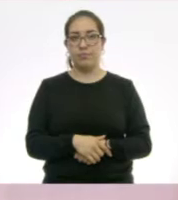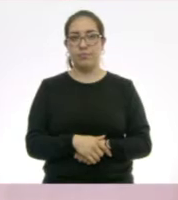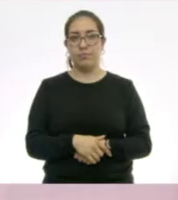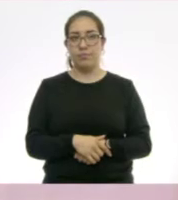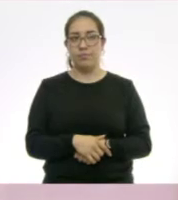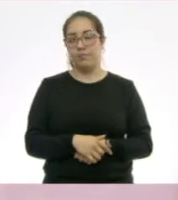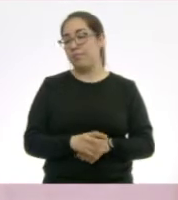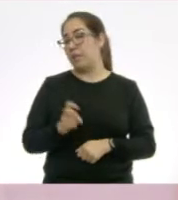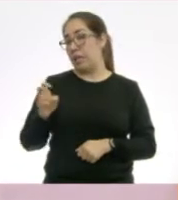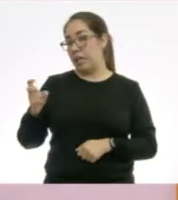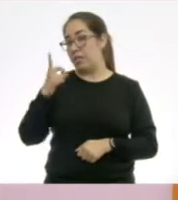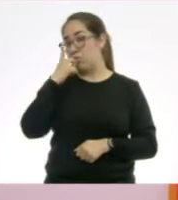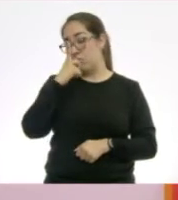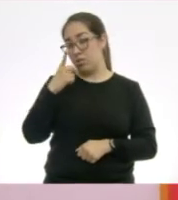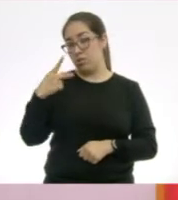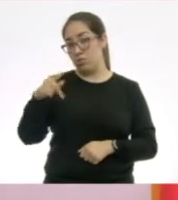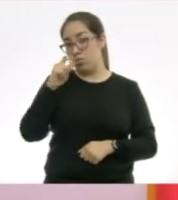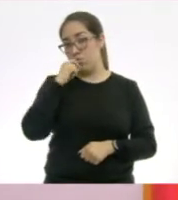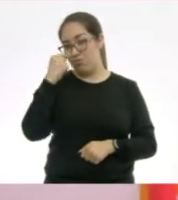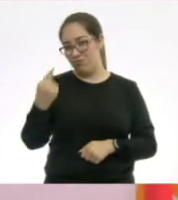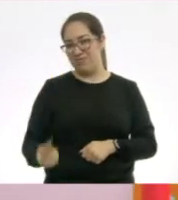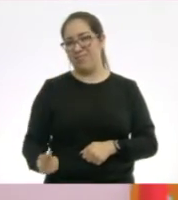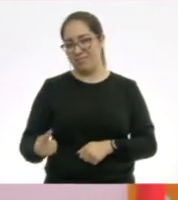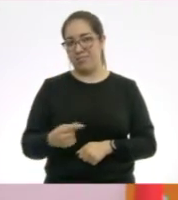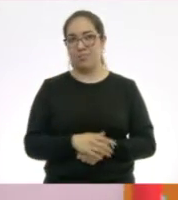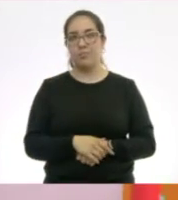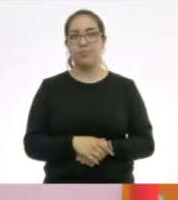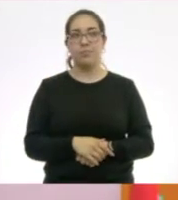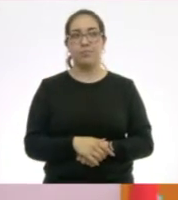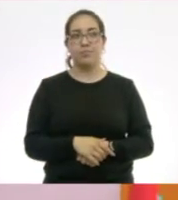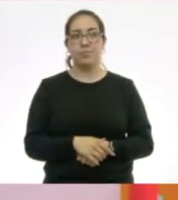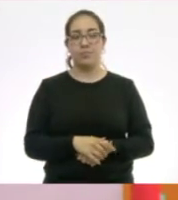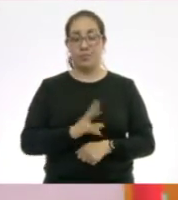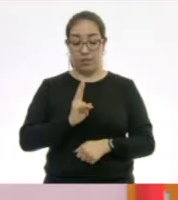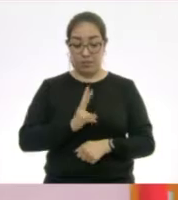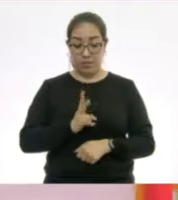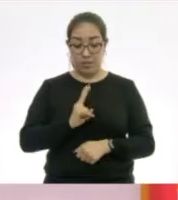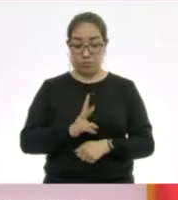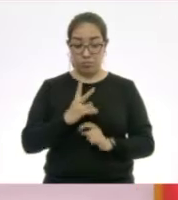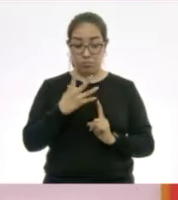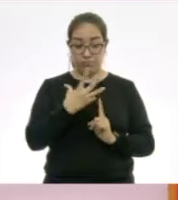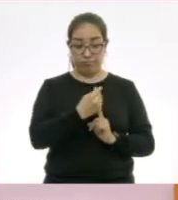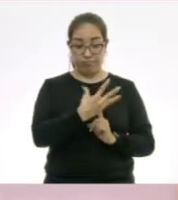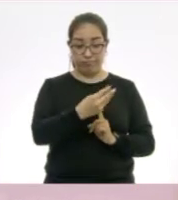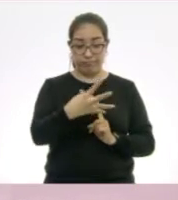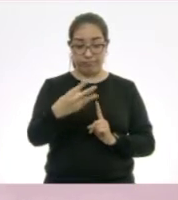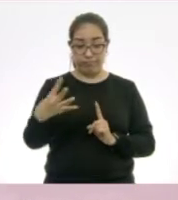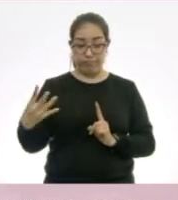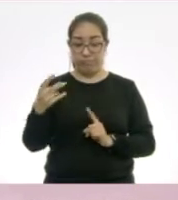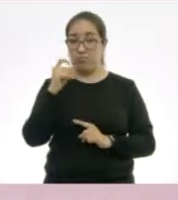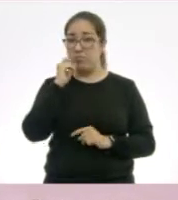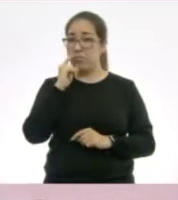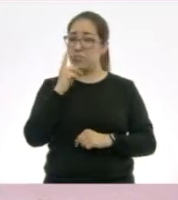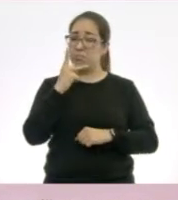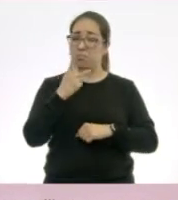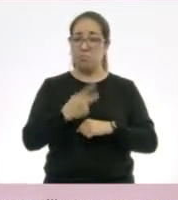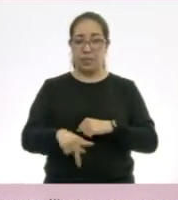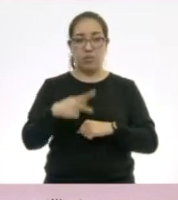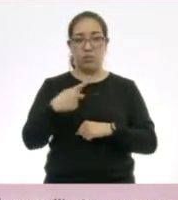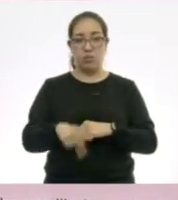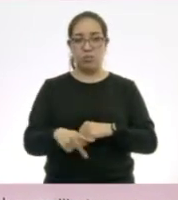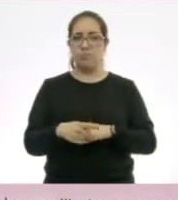nos está diciendo Jorge de lo que escuchamos. Es un virus muy contagioso y delicado.